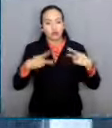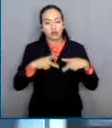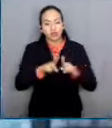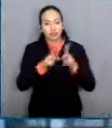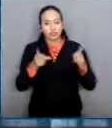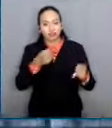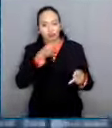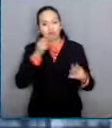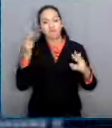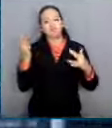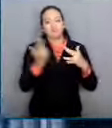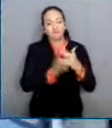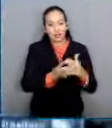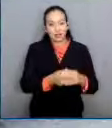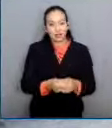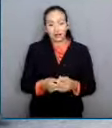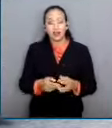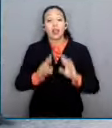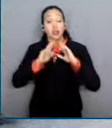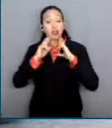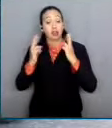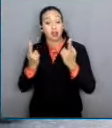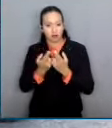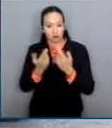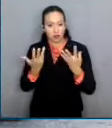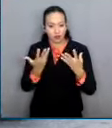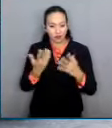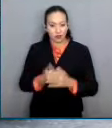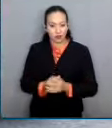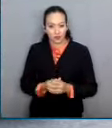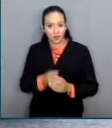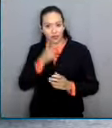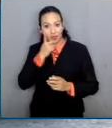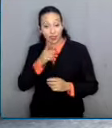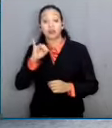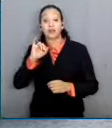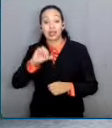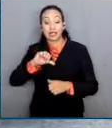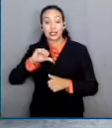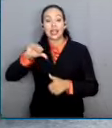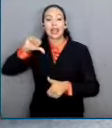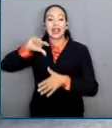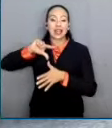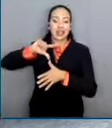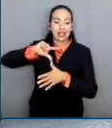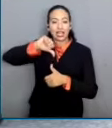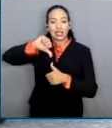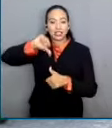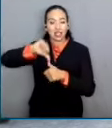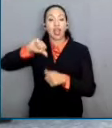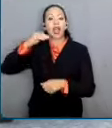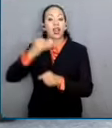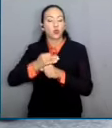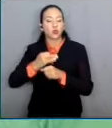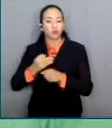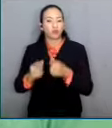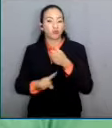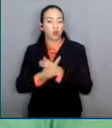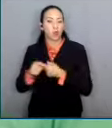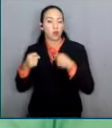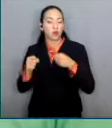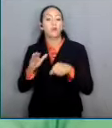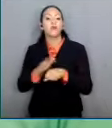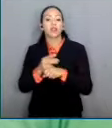inaugurar su reunión semestral, señaló que toda Centroamérica se encuentra en una situación grave por la amenaza del crimen organizado.